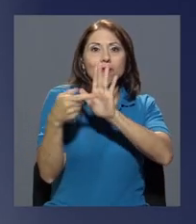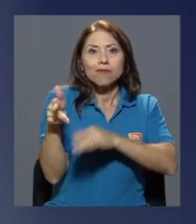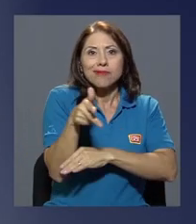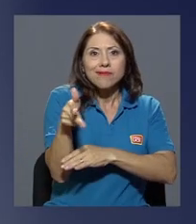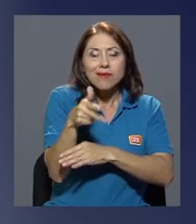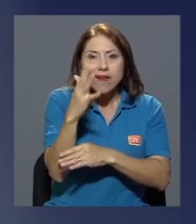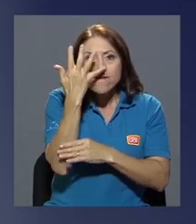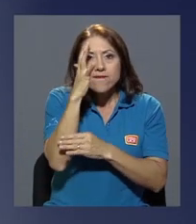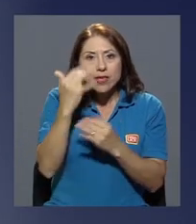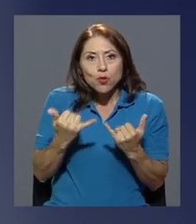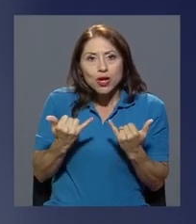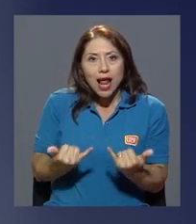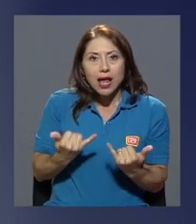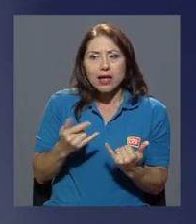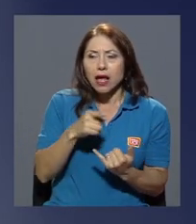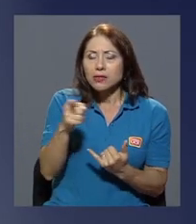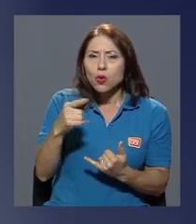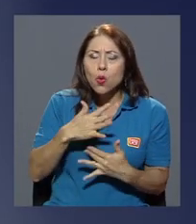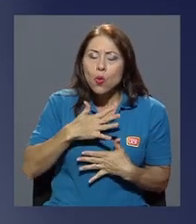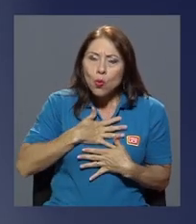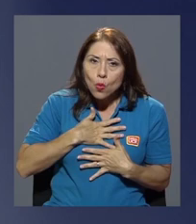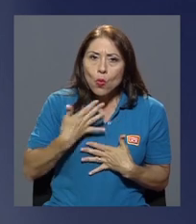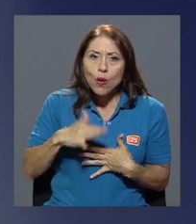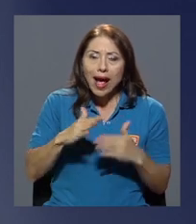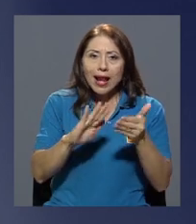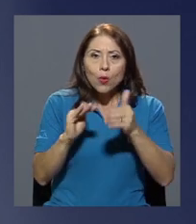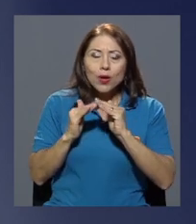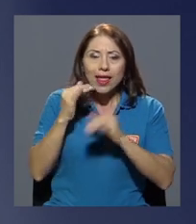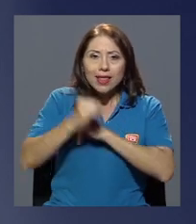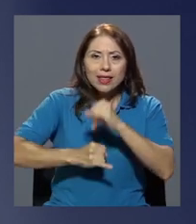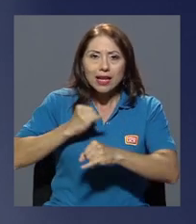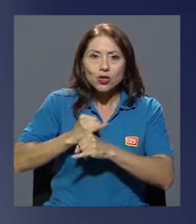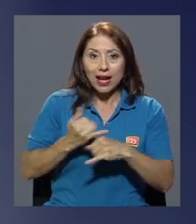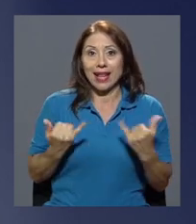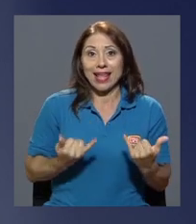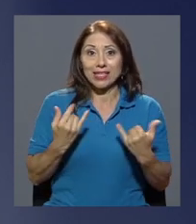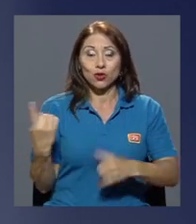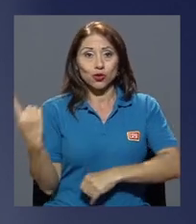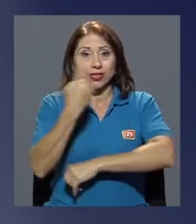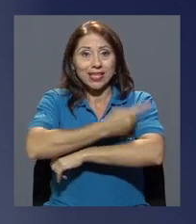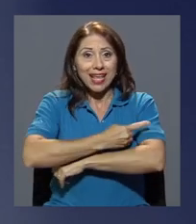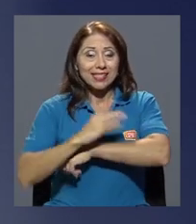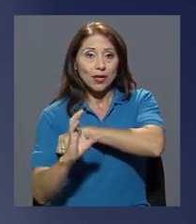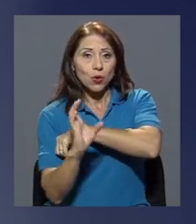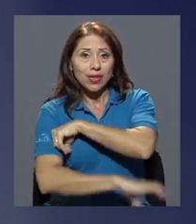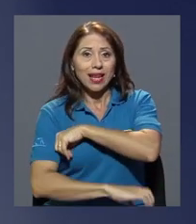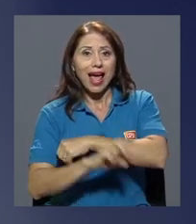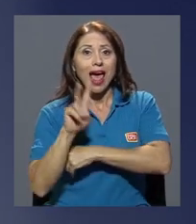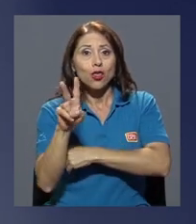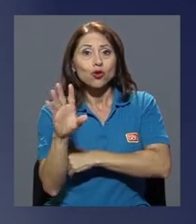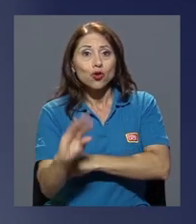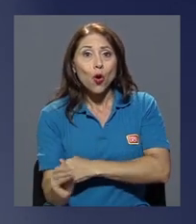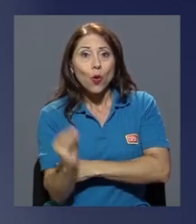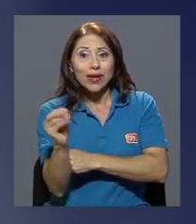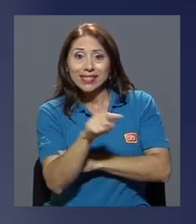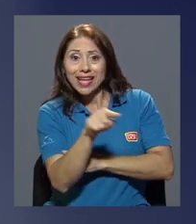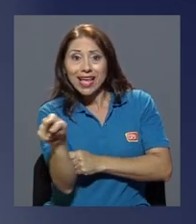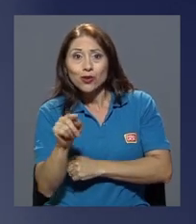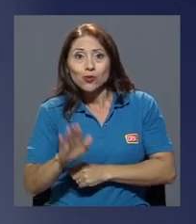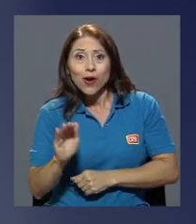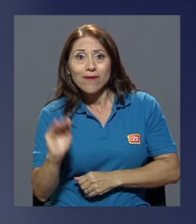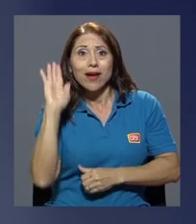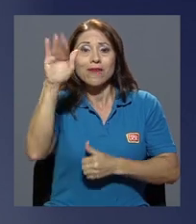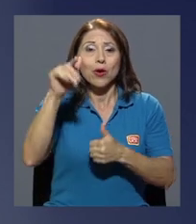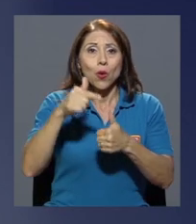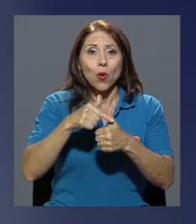eso indignó a la comunidad internacional. Y en estos días se condena a dos jóvenes que jugaban baloncesto,